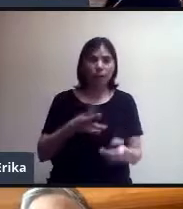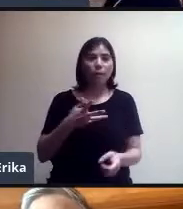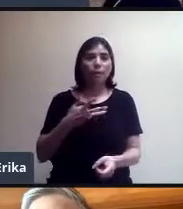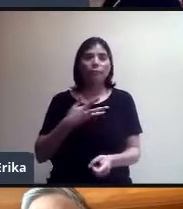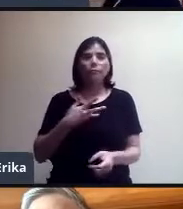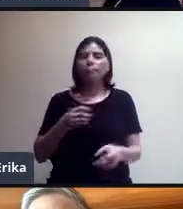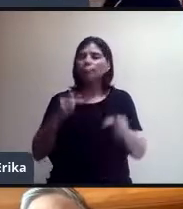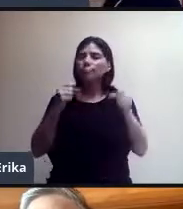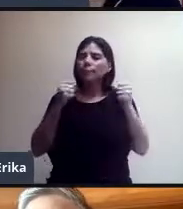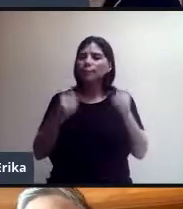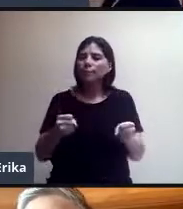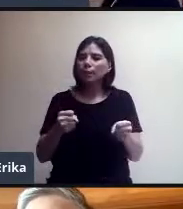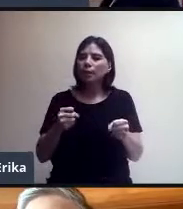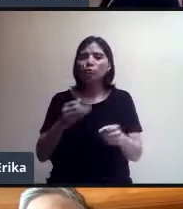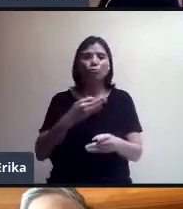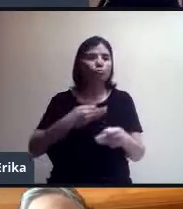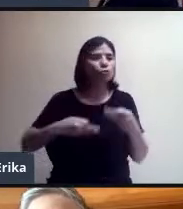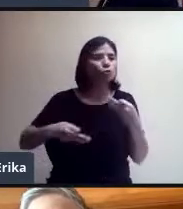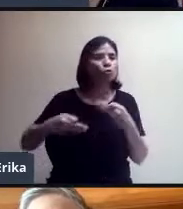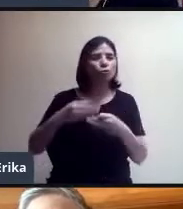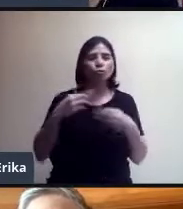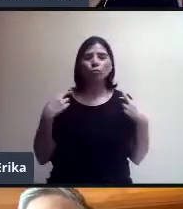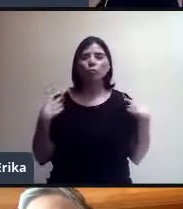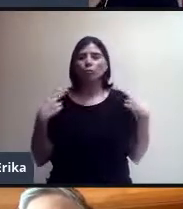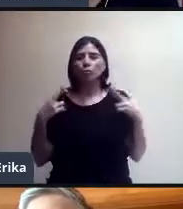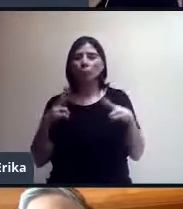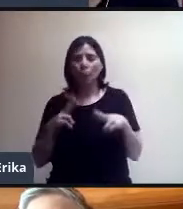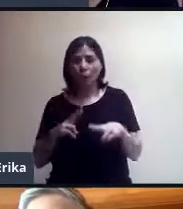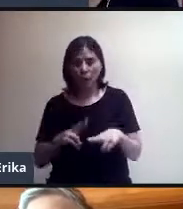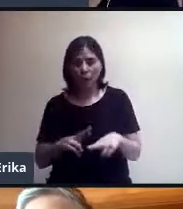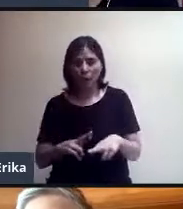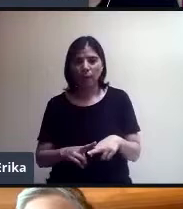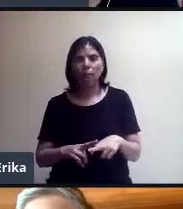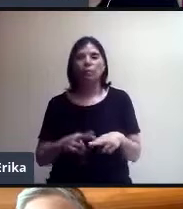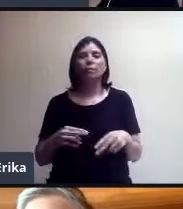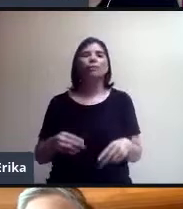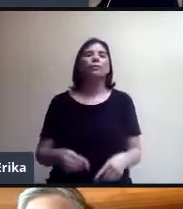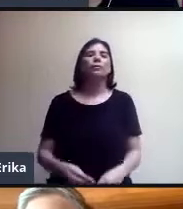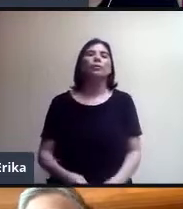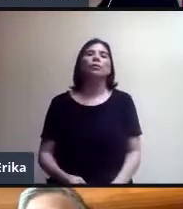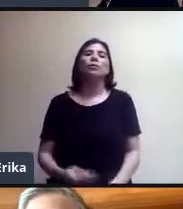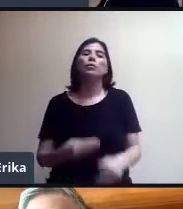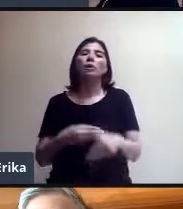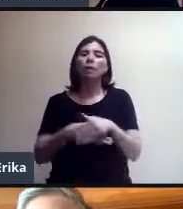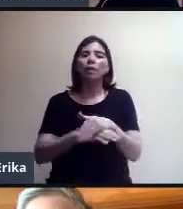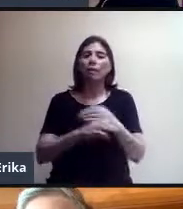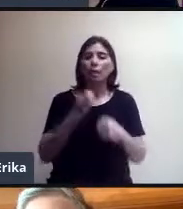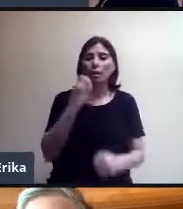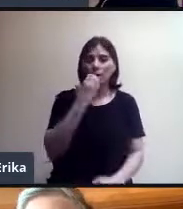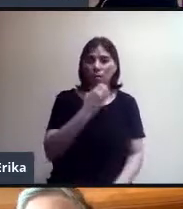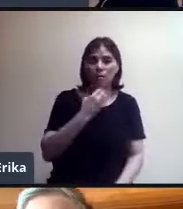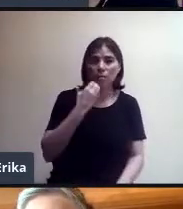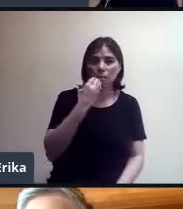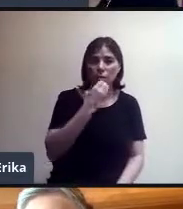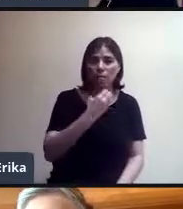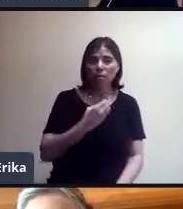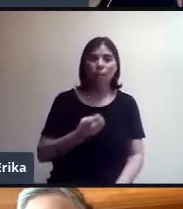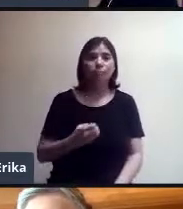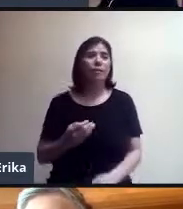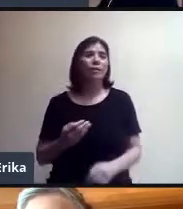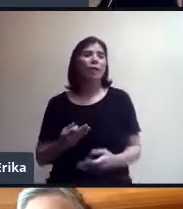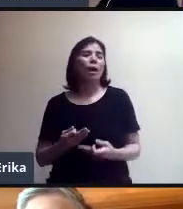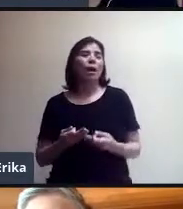seguridad para todas nuestras maestras y para todos nuestros maestros. Estamos en un contexto muy difícil,